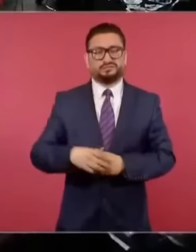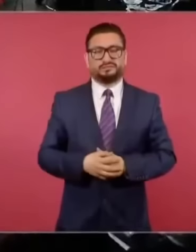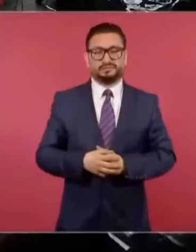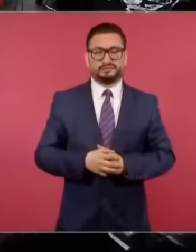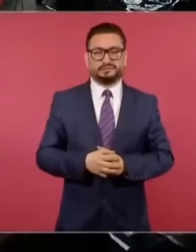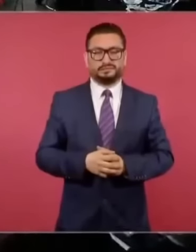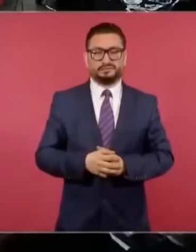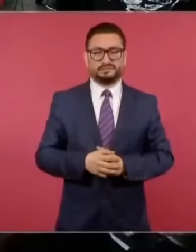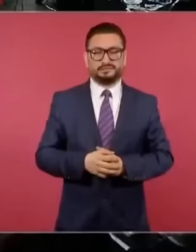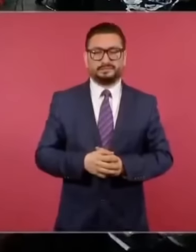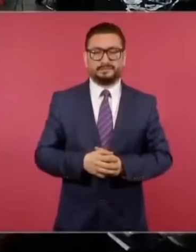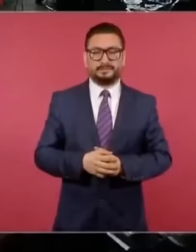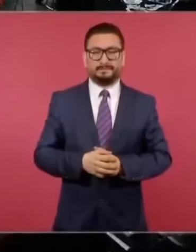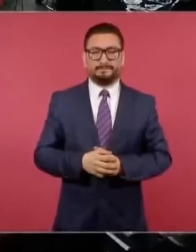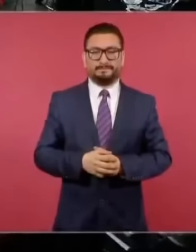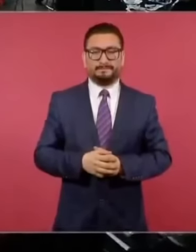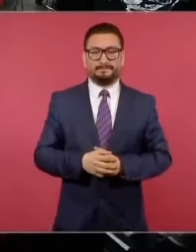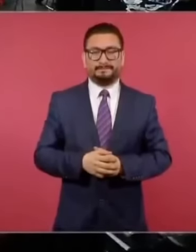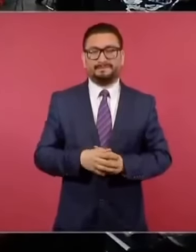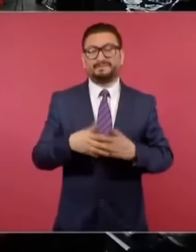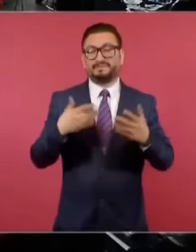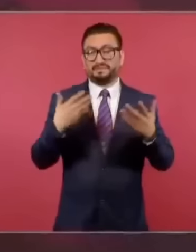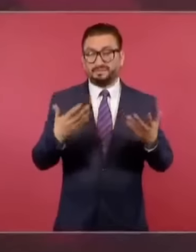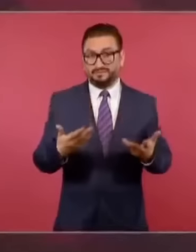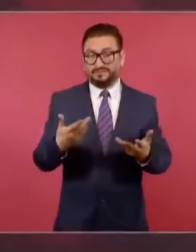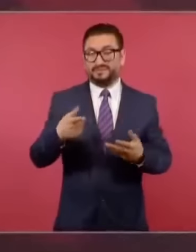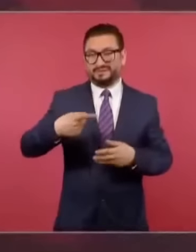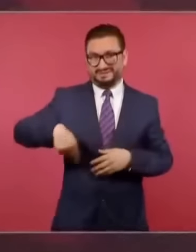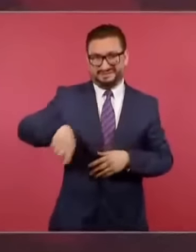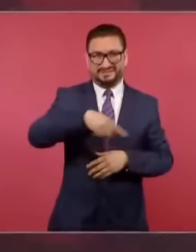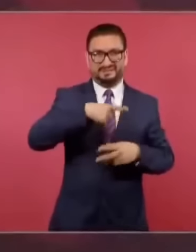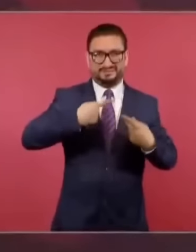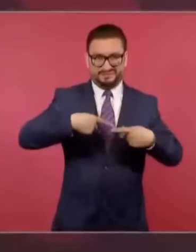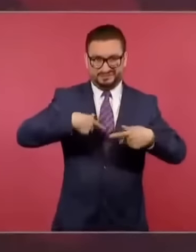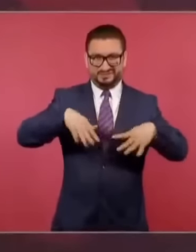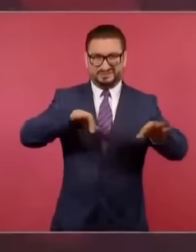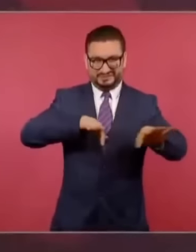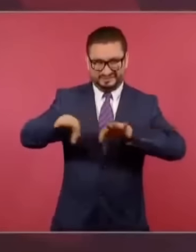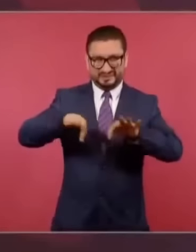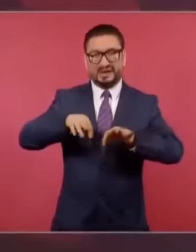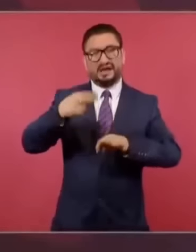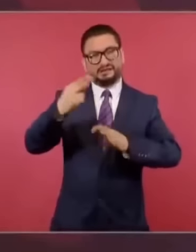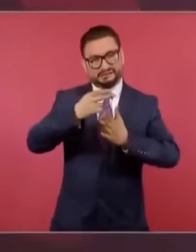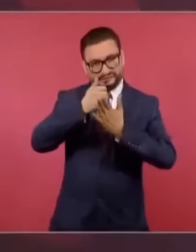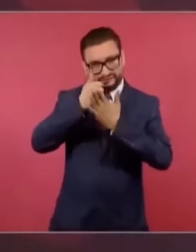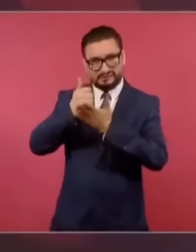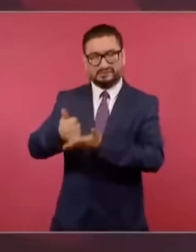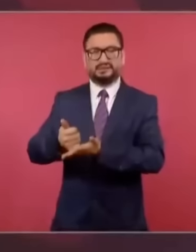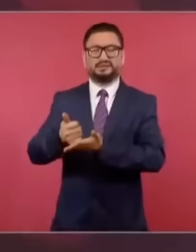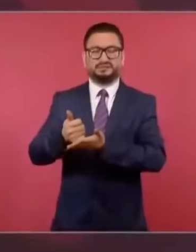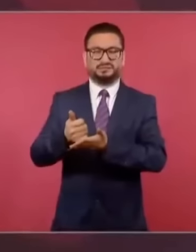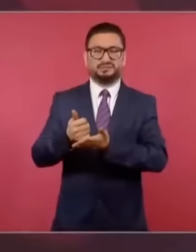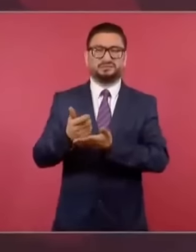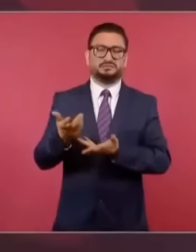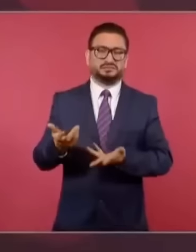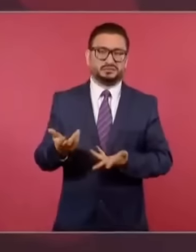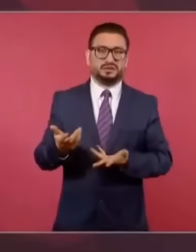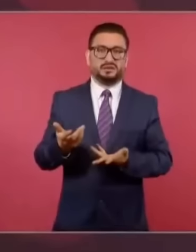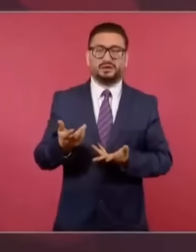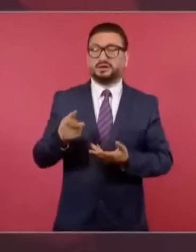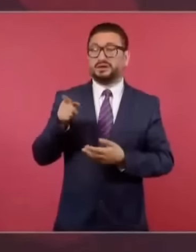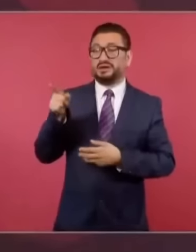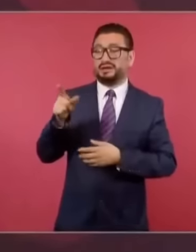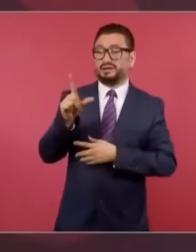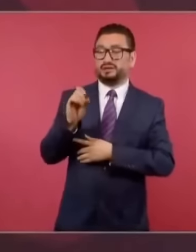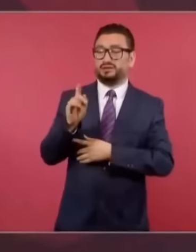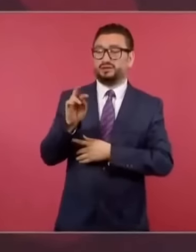Entonces, en el caso de los trabajadores hay que ayudarlos. En el caso de Loret